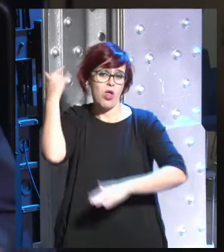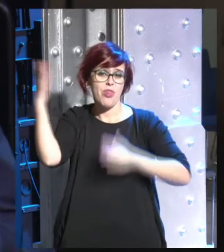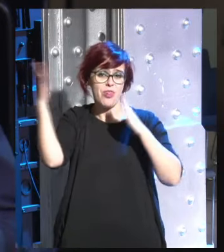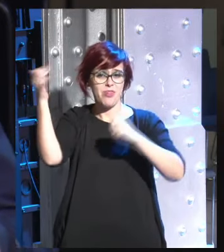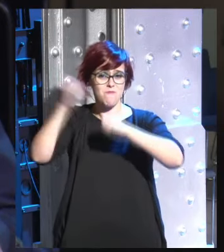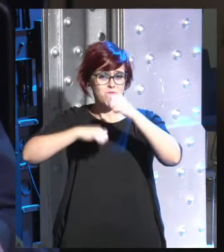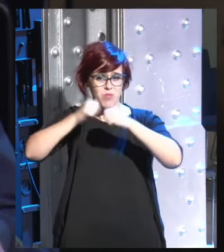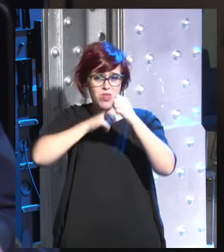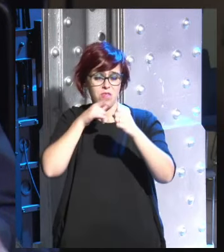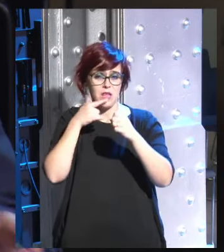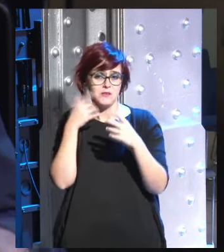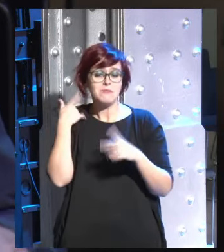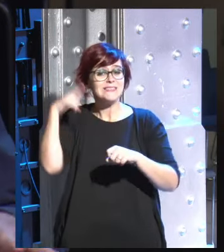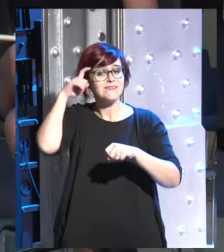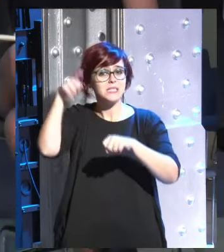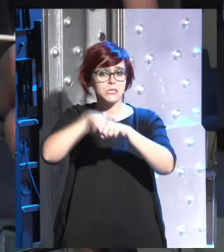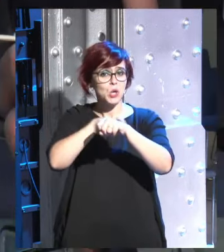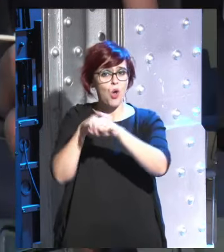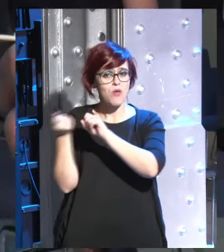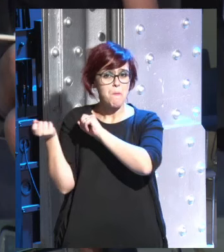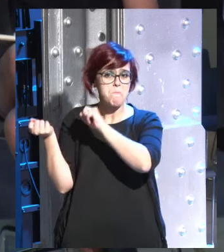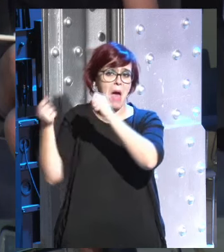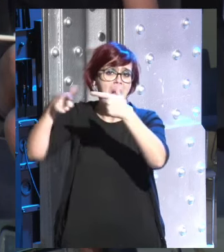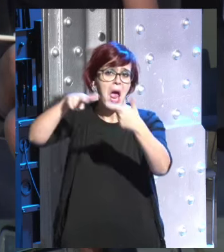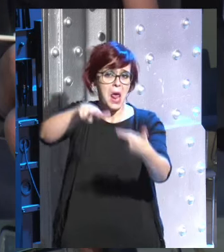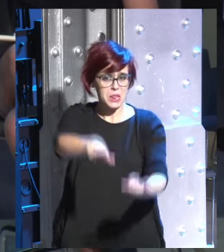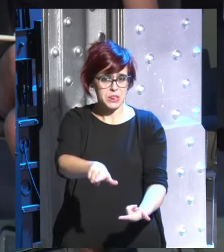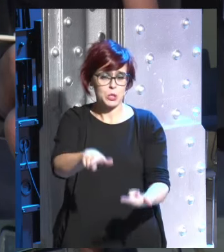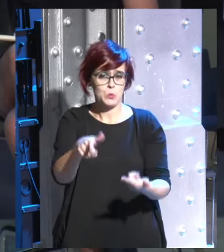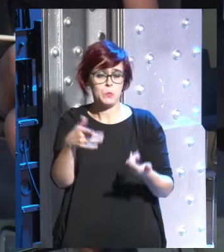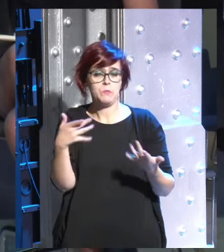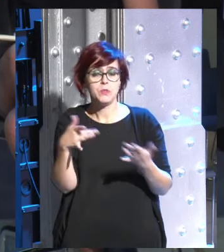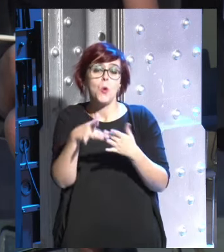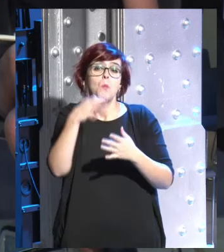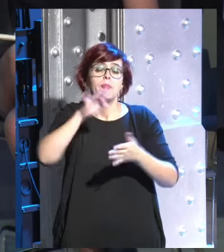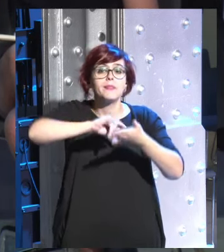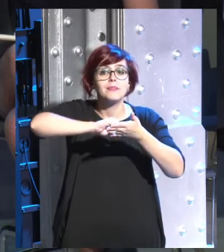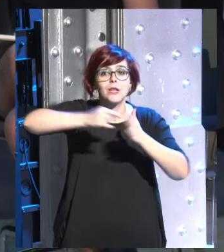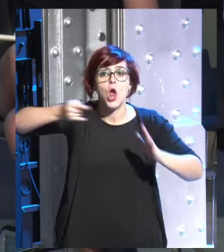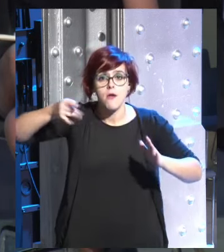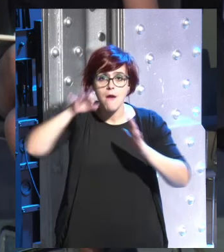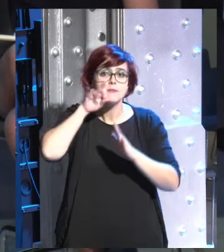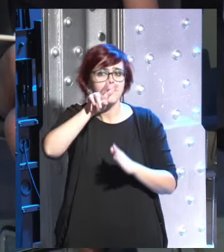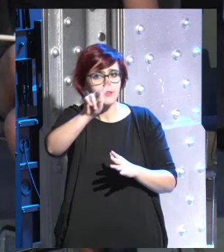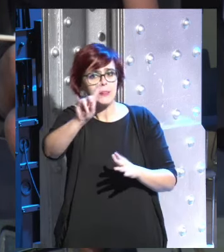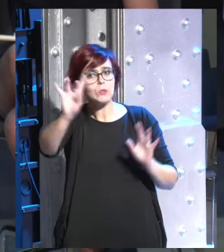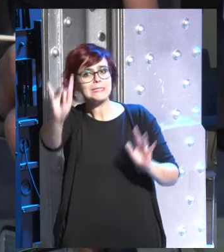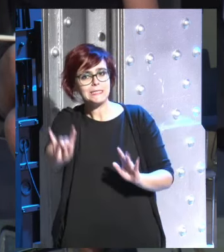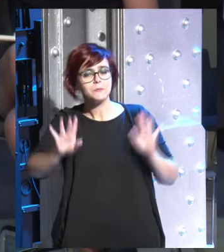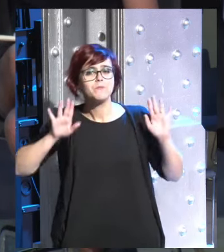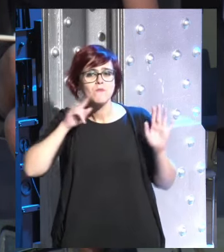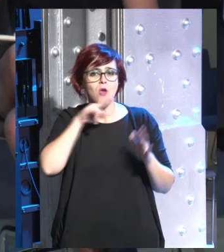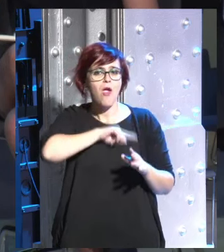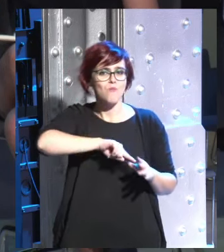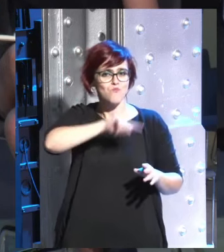básicamente tenemos la misma psicología puede que tengamos o la tecnología del siglo XXI pero seguimos